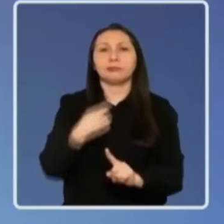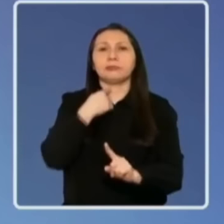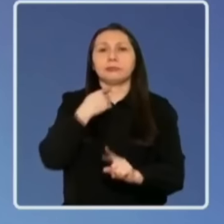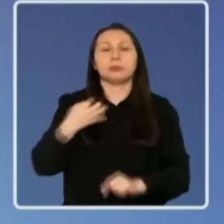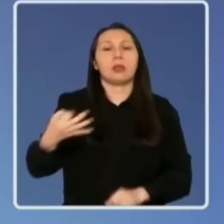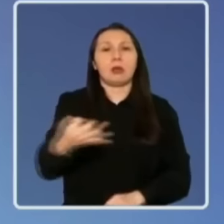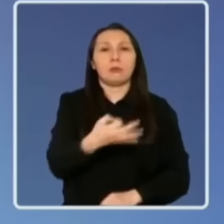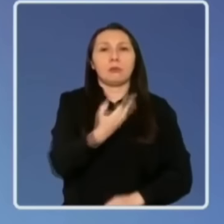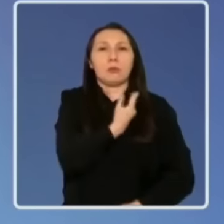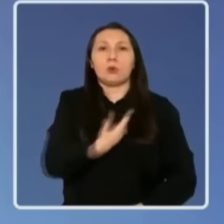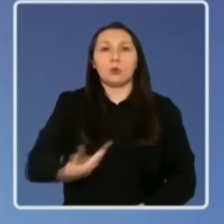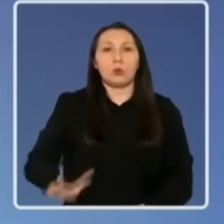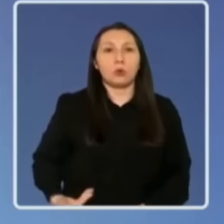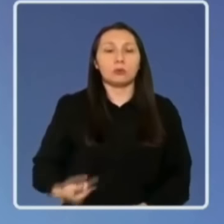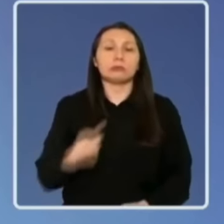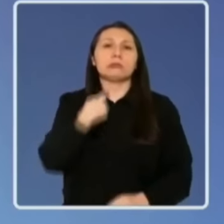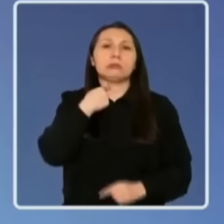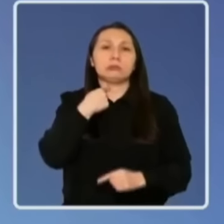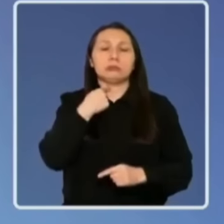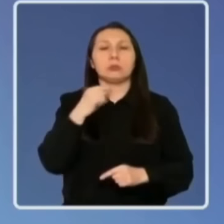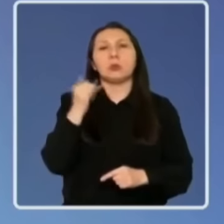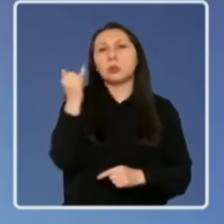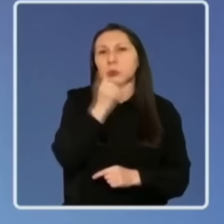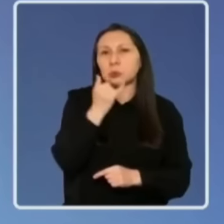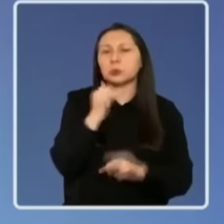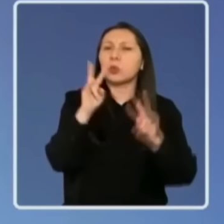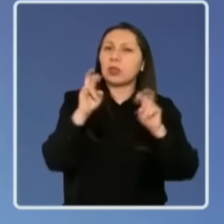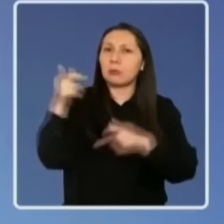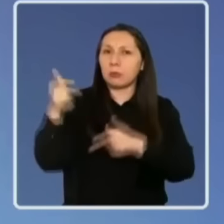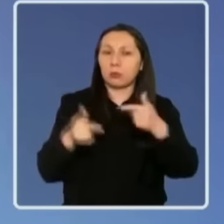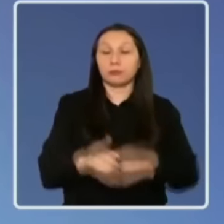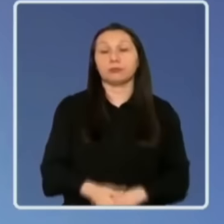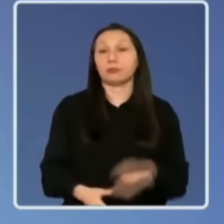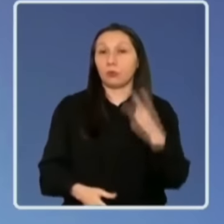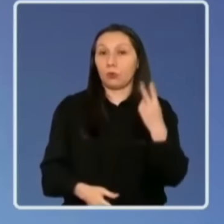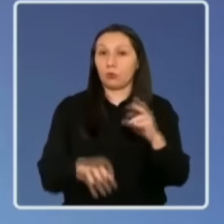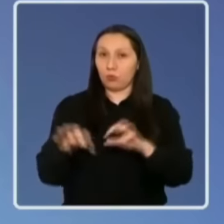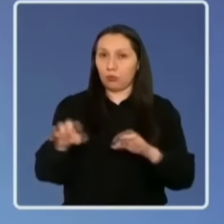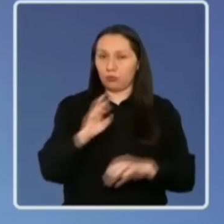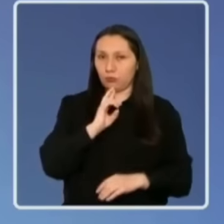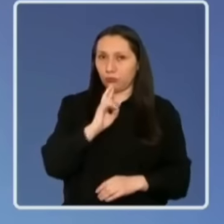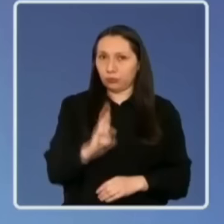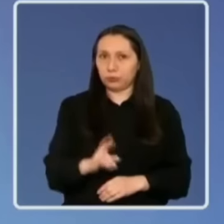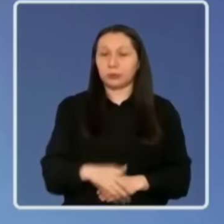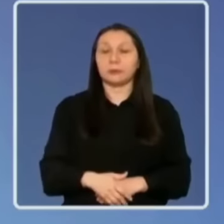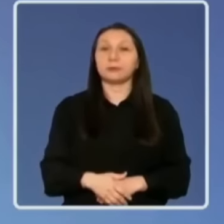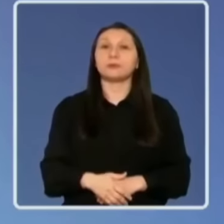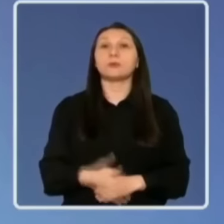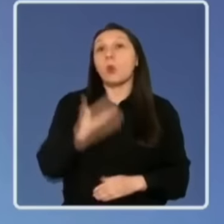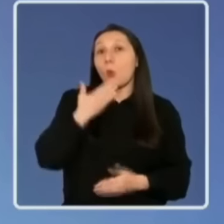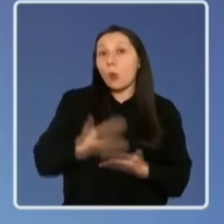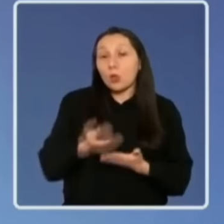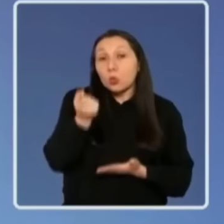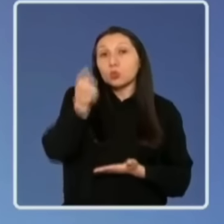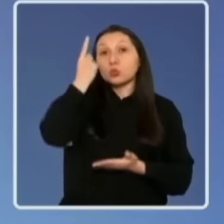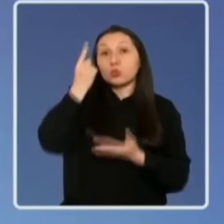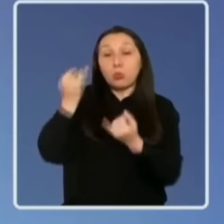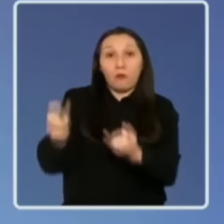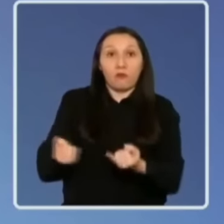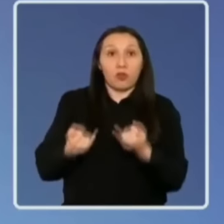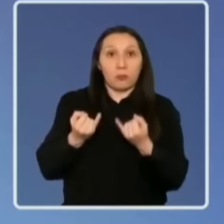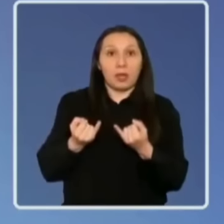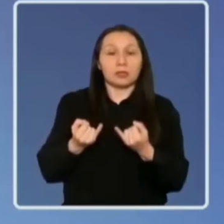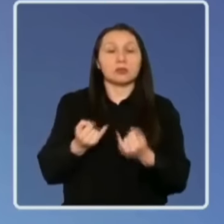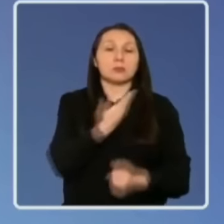la moneda si es que creen que esto salpica políticamente hablando. A ver, dos cosas. Respecto, desde el día que se conocieron estos antecedentes,